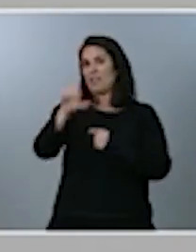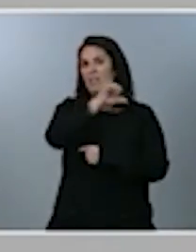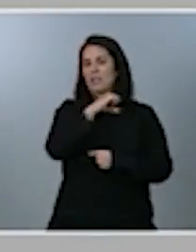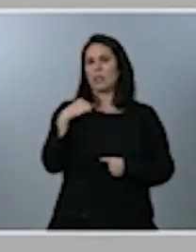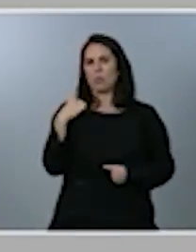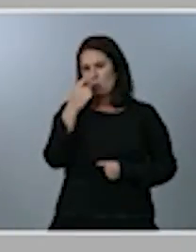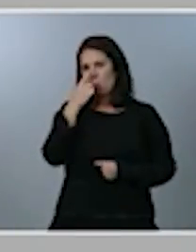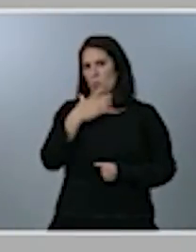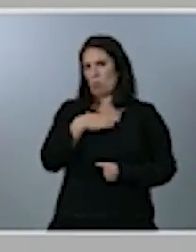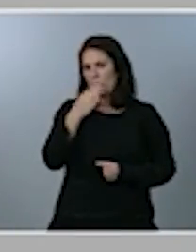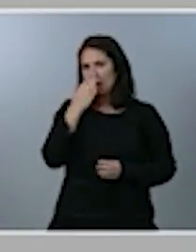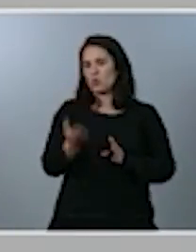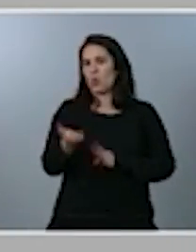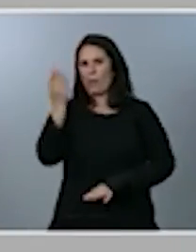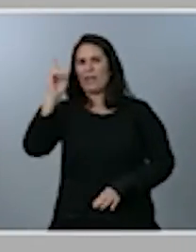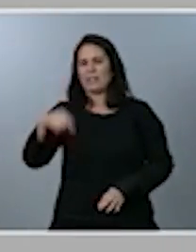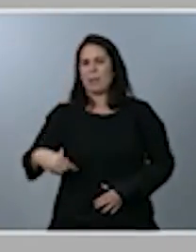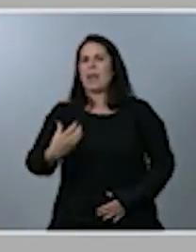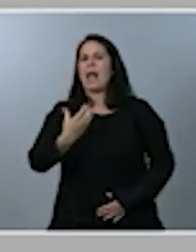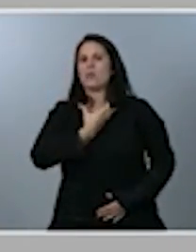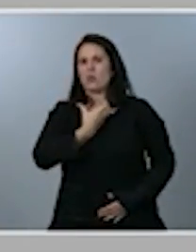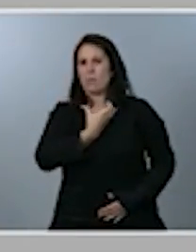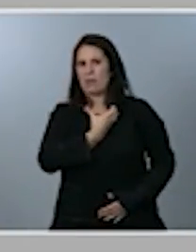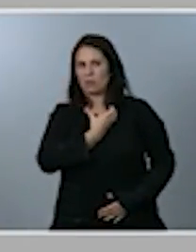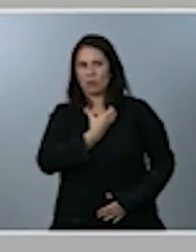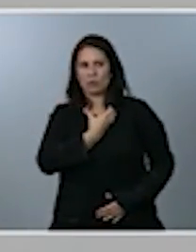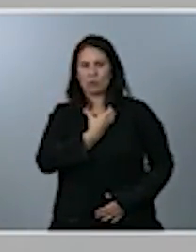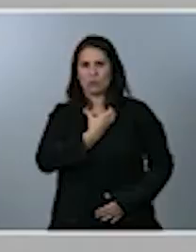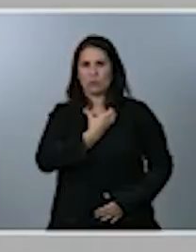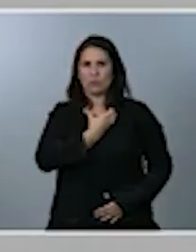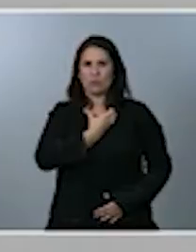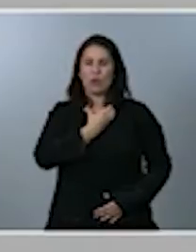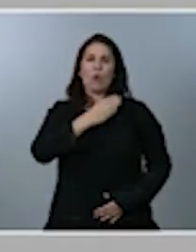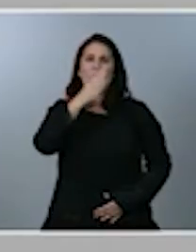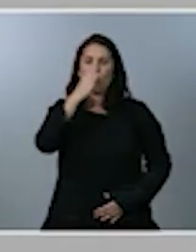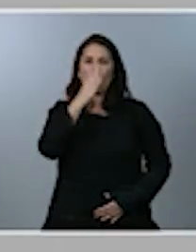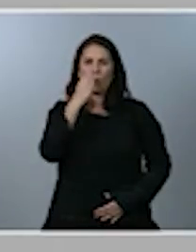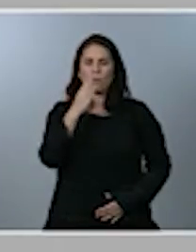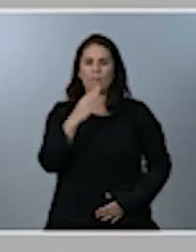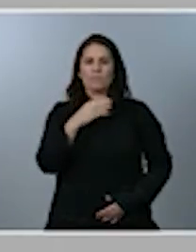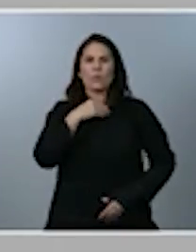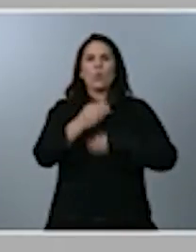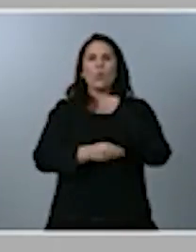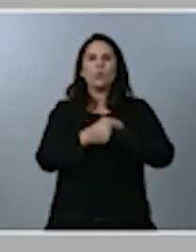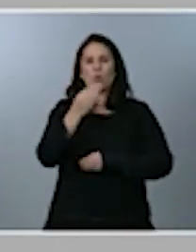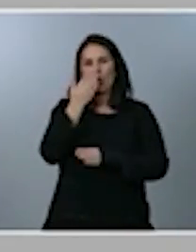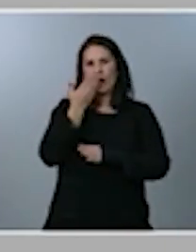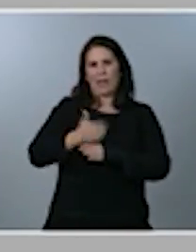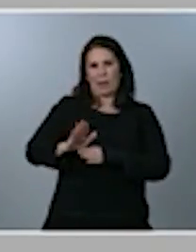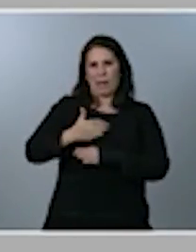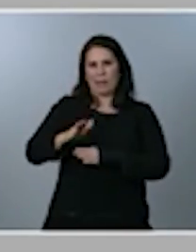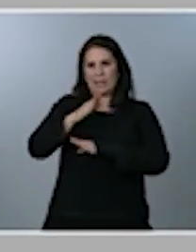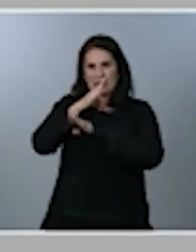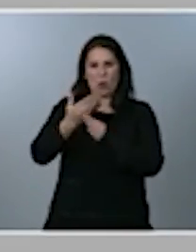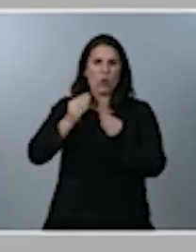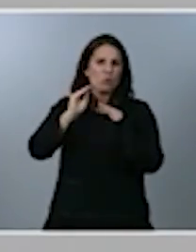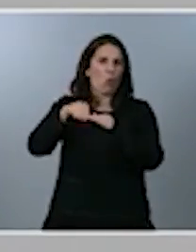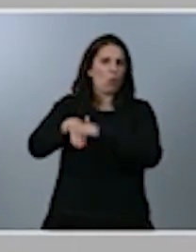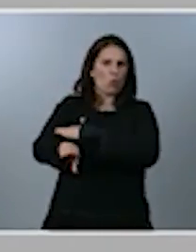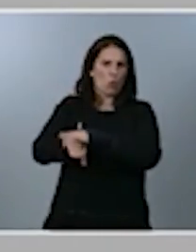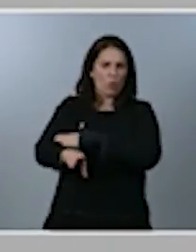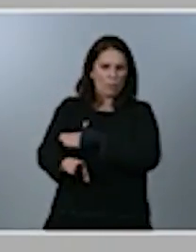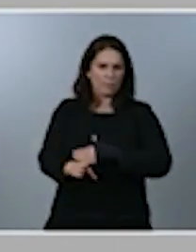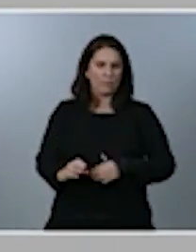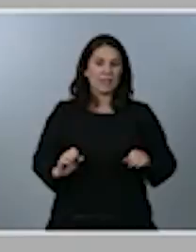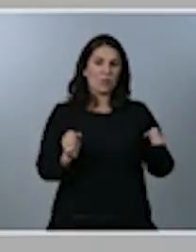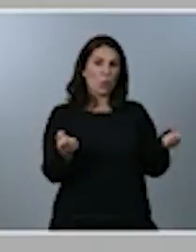el de los ayuntamientos por motivo de la utilización de los remanentes. En el caso de la Seguridad Social, el déficit